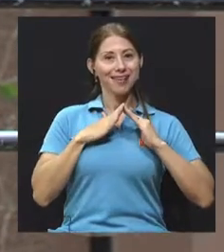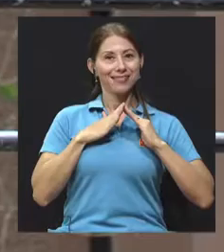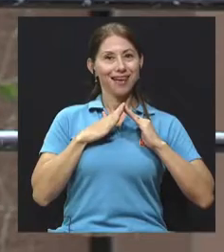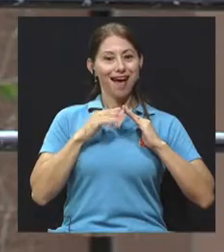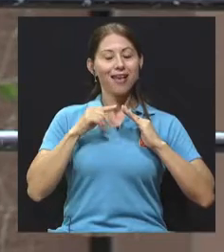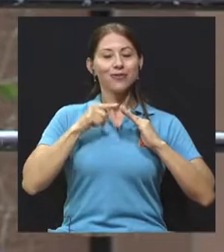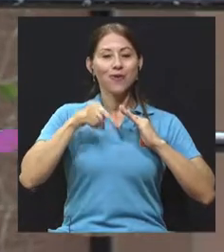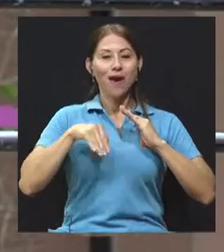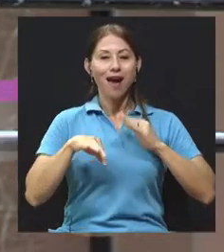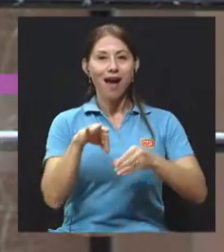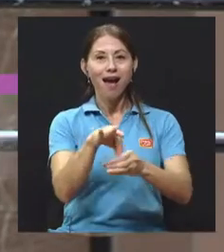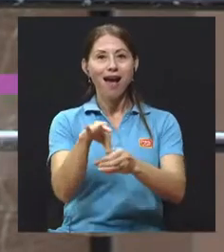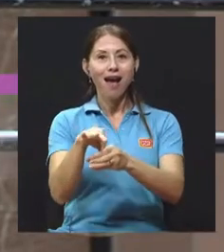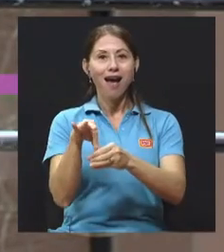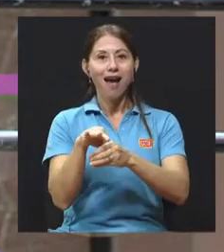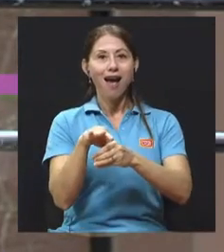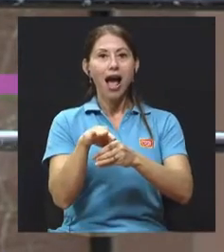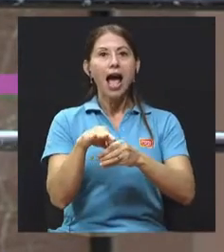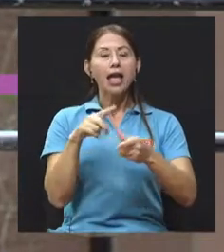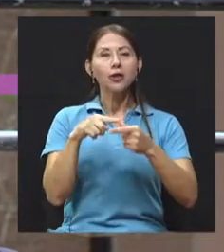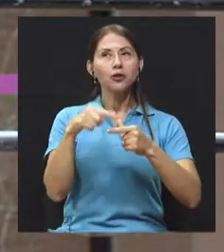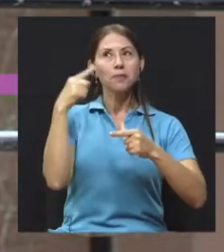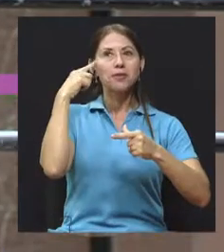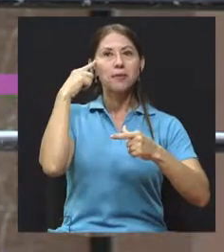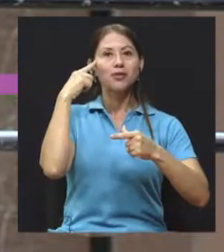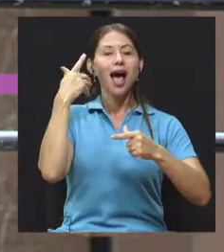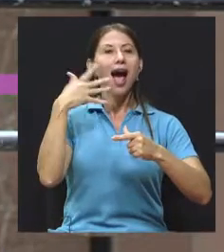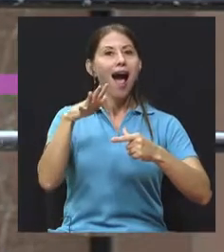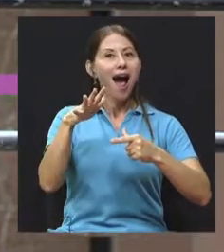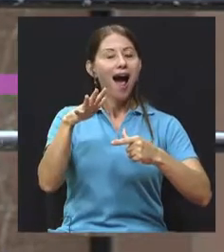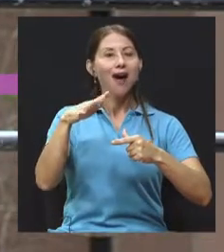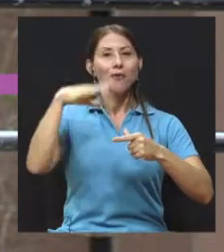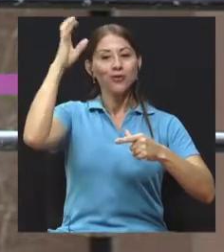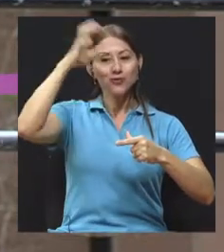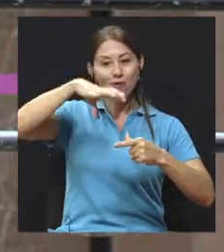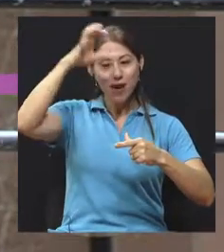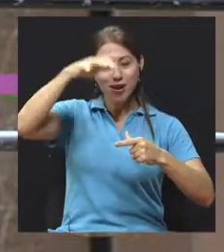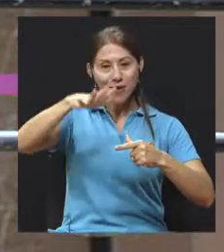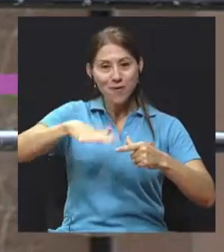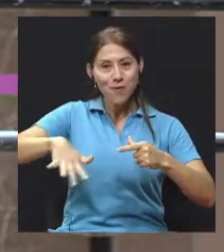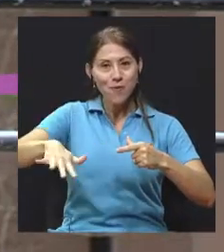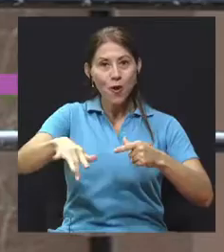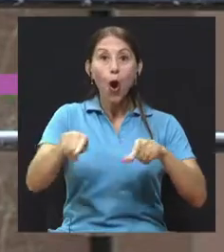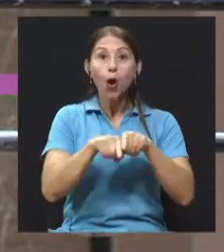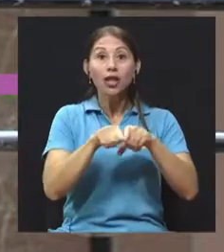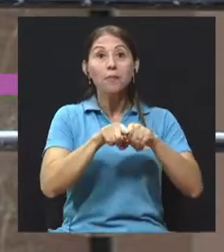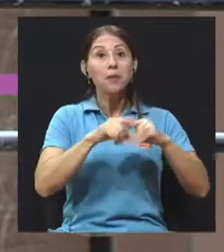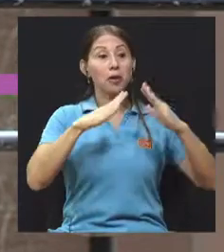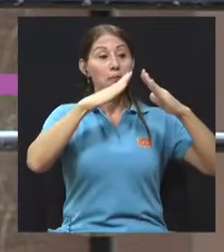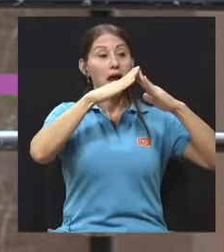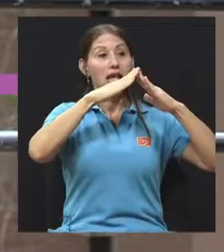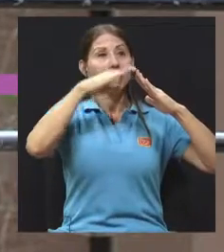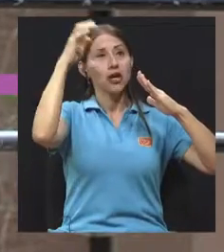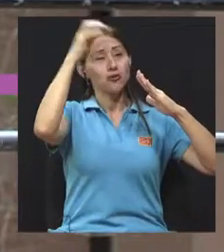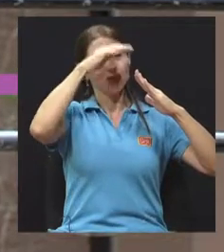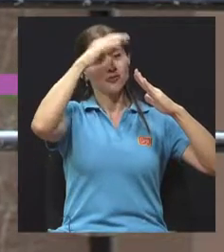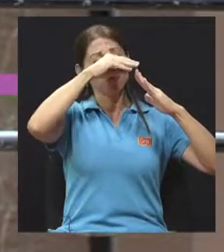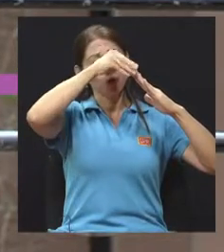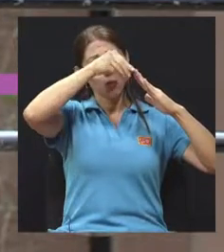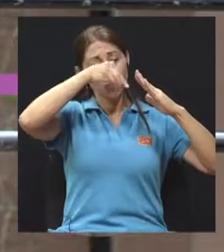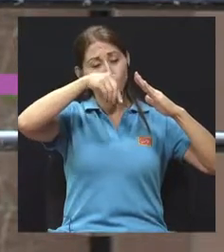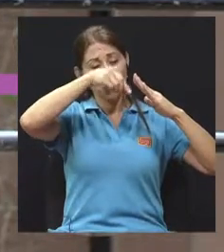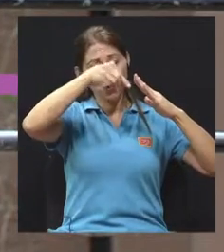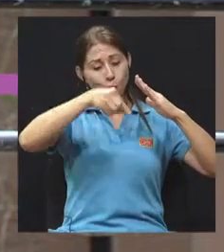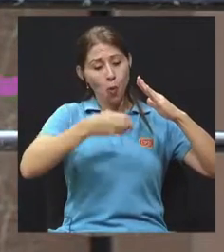agua llovida, desviamos el bajante del tubo, lo ponemos en un estañón y ya usamos agua llovida para regar nuestras plantas y empezamos a hacer algunas